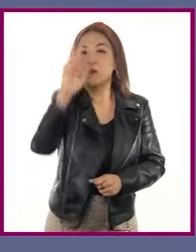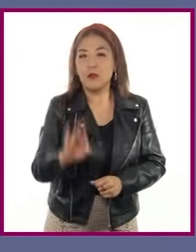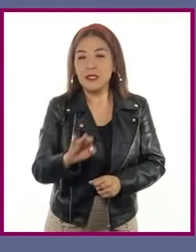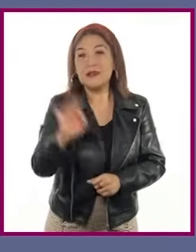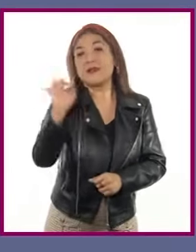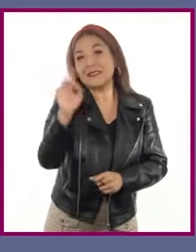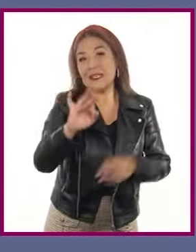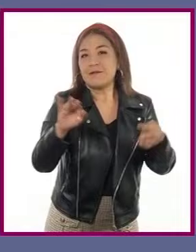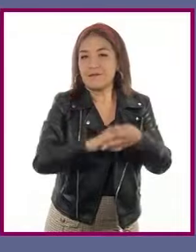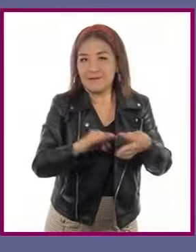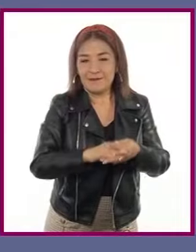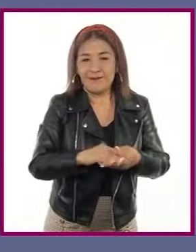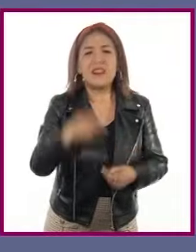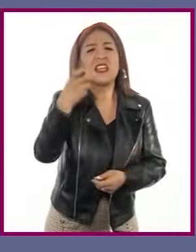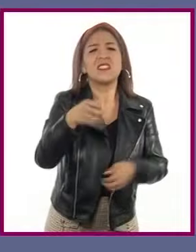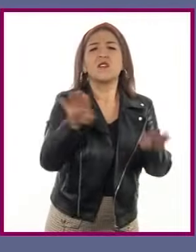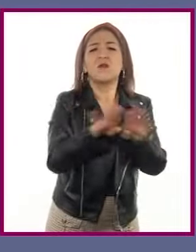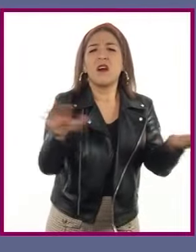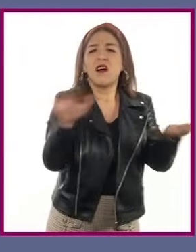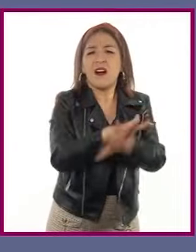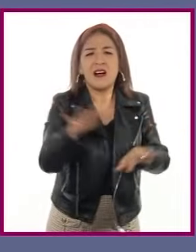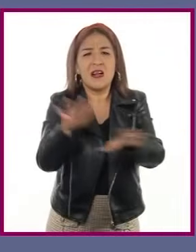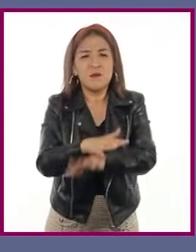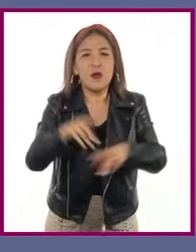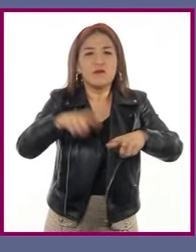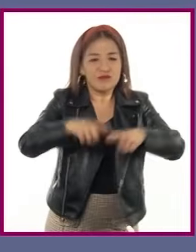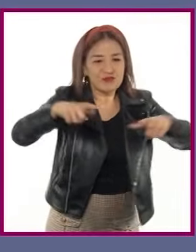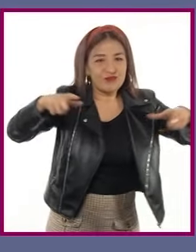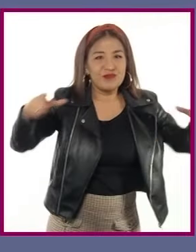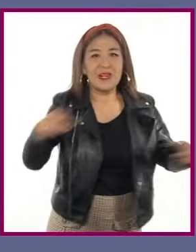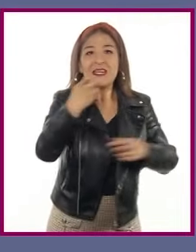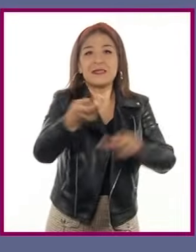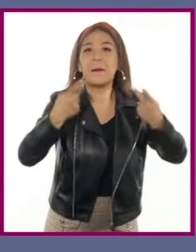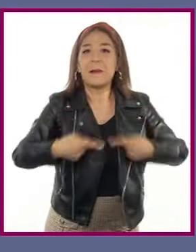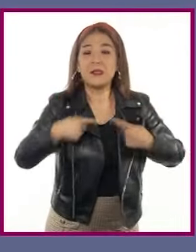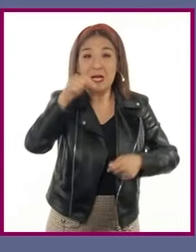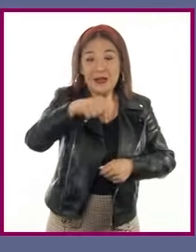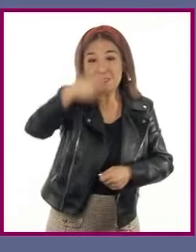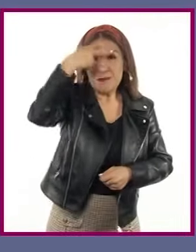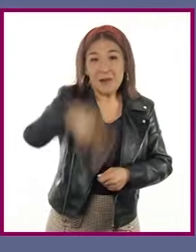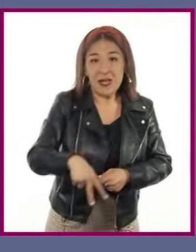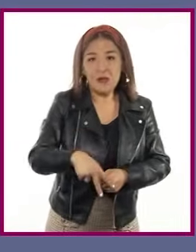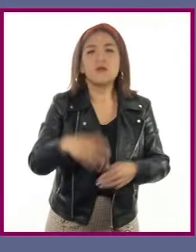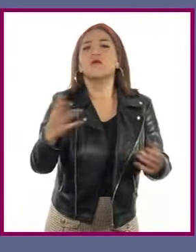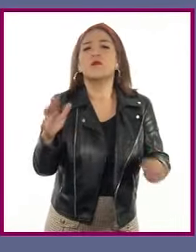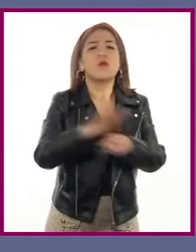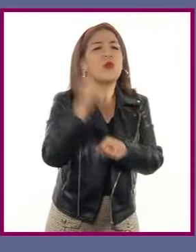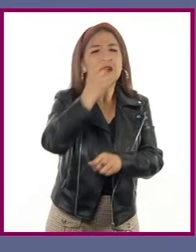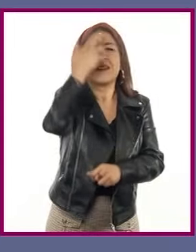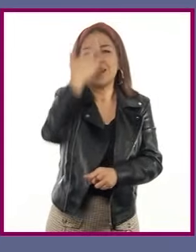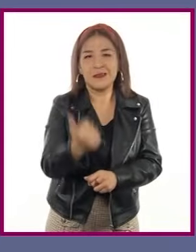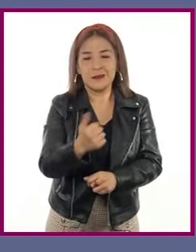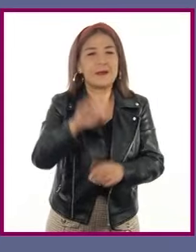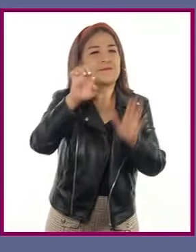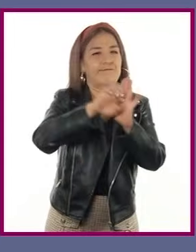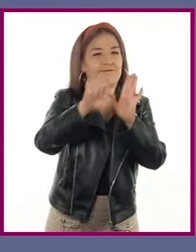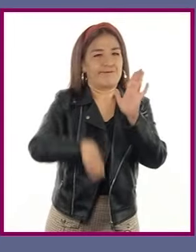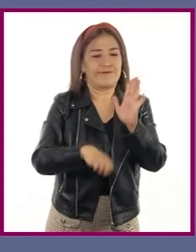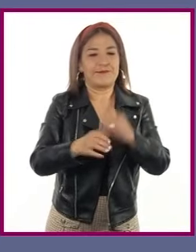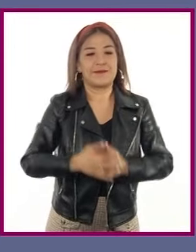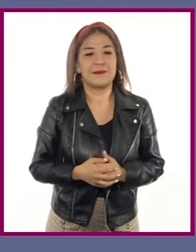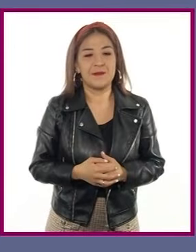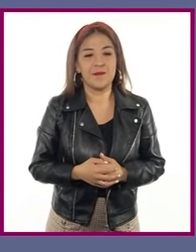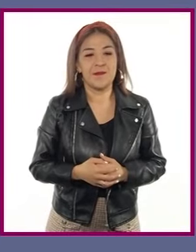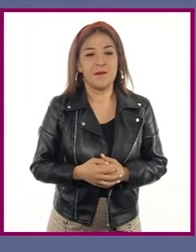Estos cambios en el crecimiento y la estructura de la población del país tienen varias implicaciones. Por ejemplo...